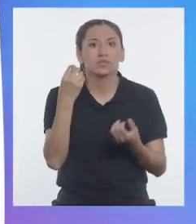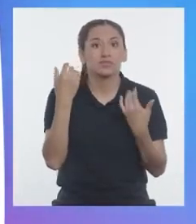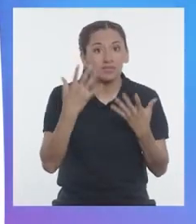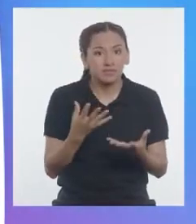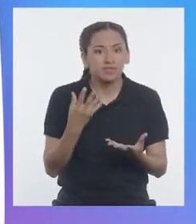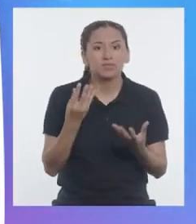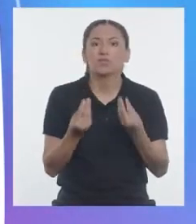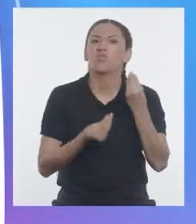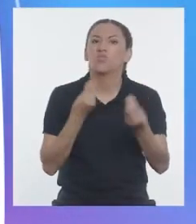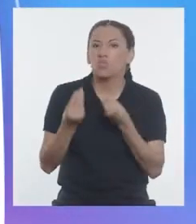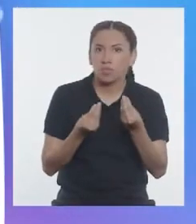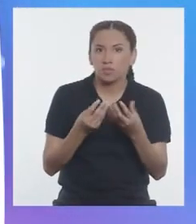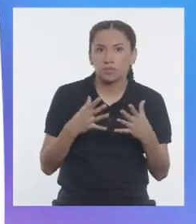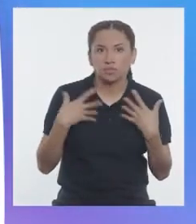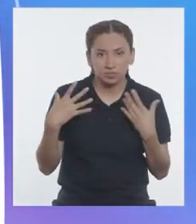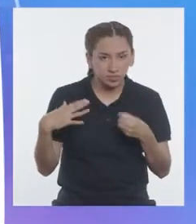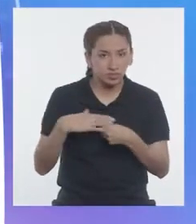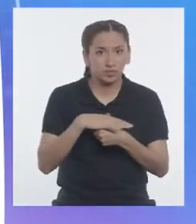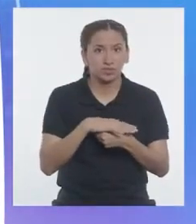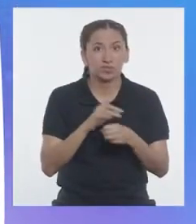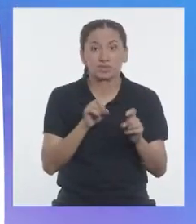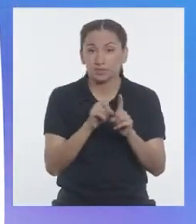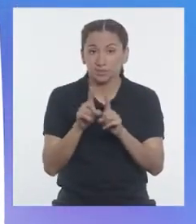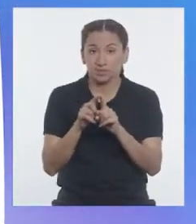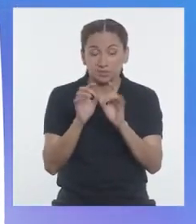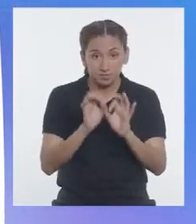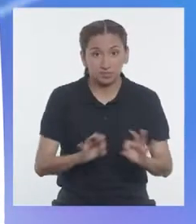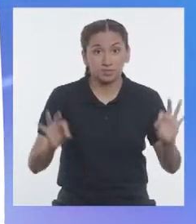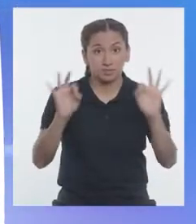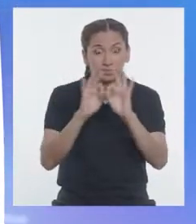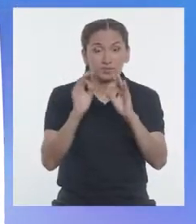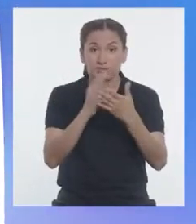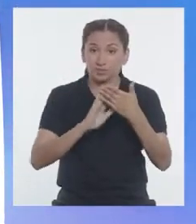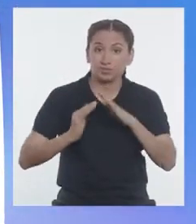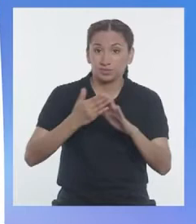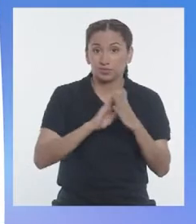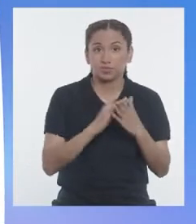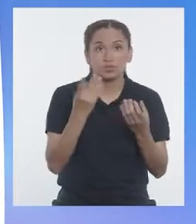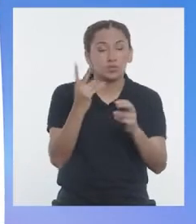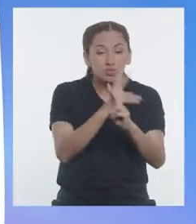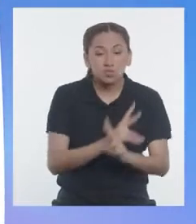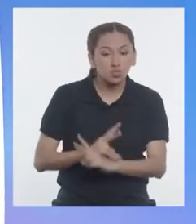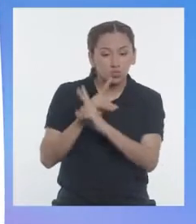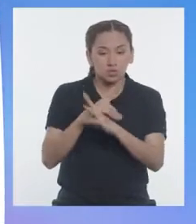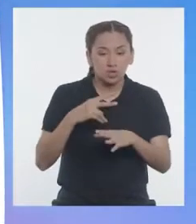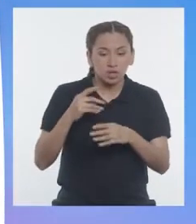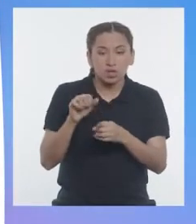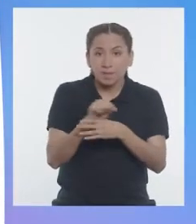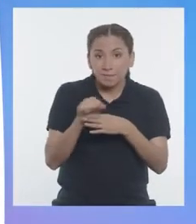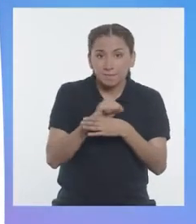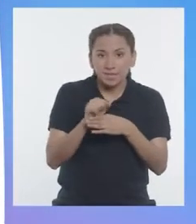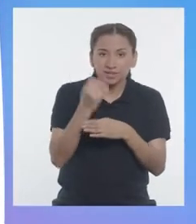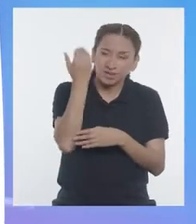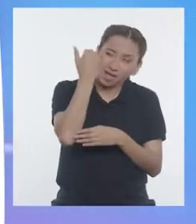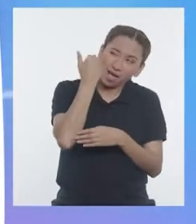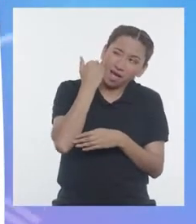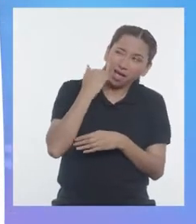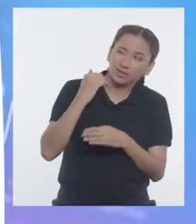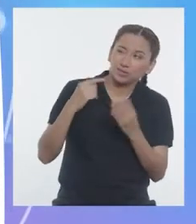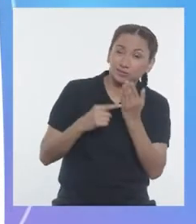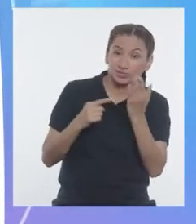cultivar de manera eficiente. Y el rol vital de nuestras comunidades para la conservación de nuestras prácticas